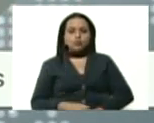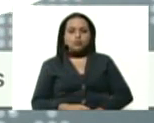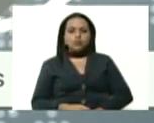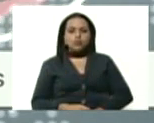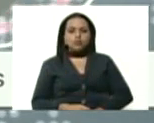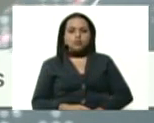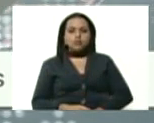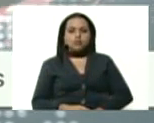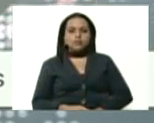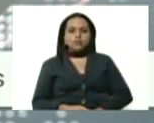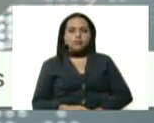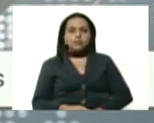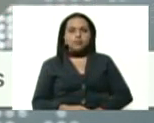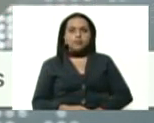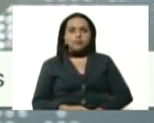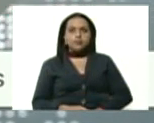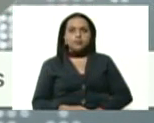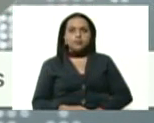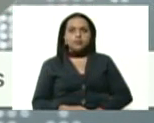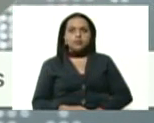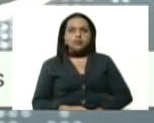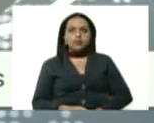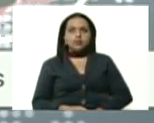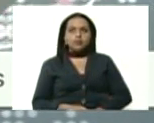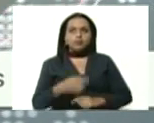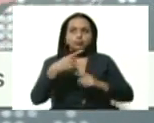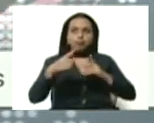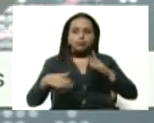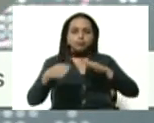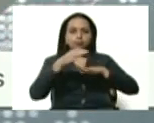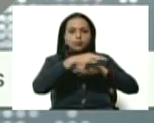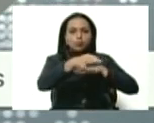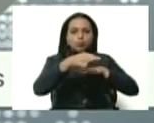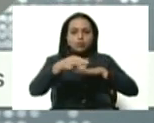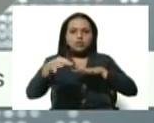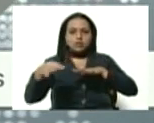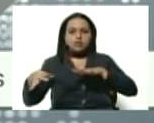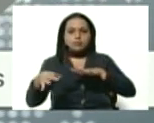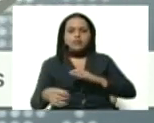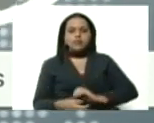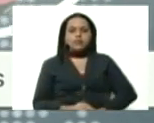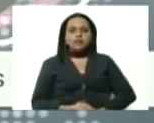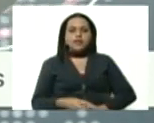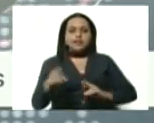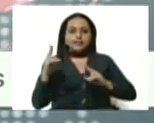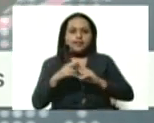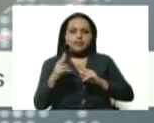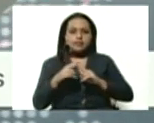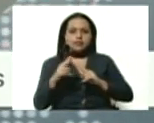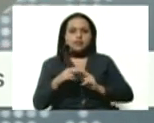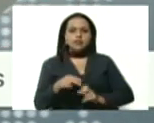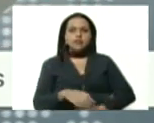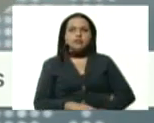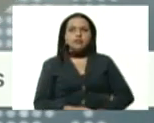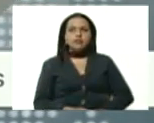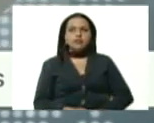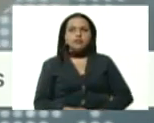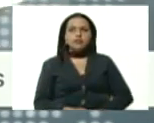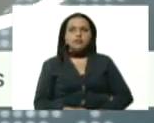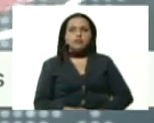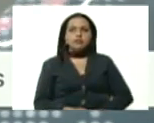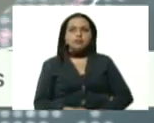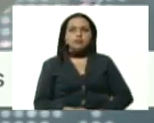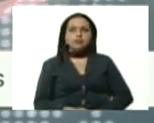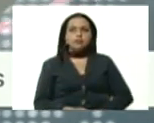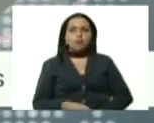municipio San Cristóbal, uno del municipio Panamericano de la Parroquia Coloncito, uno del municipio Guásimo de